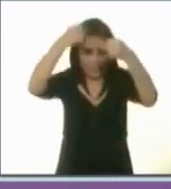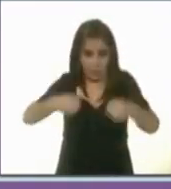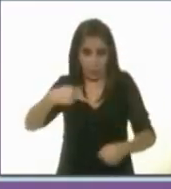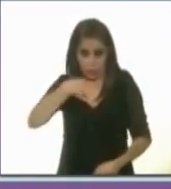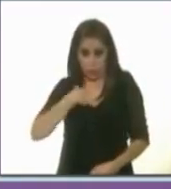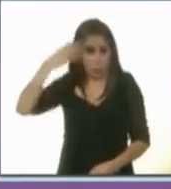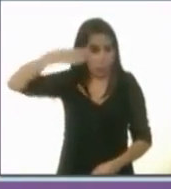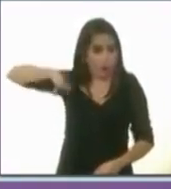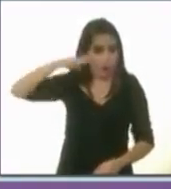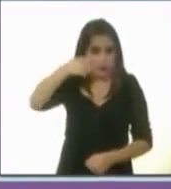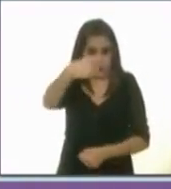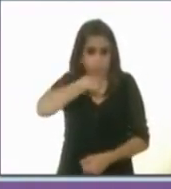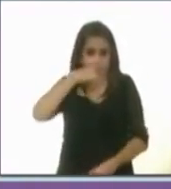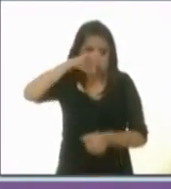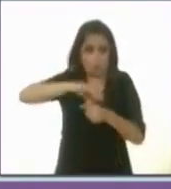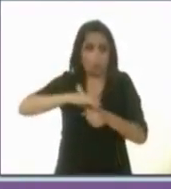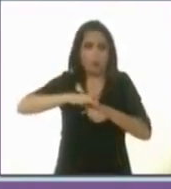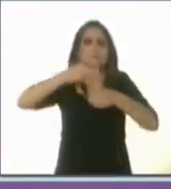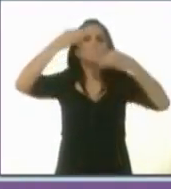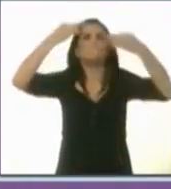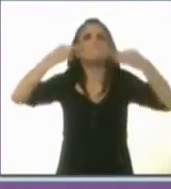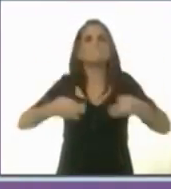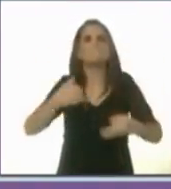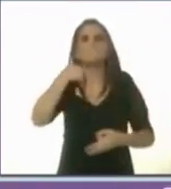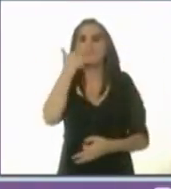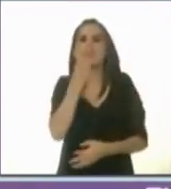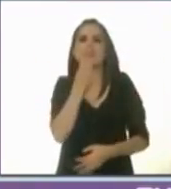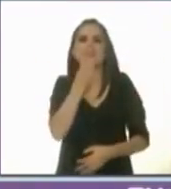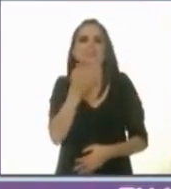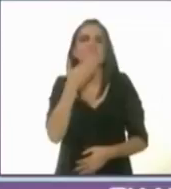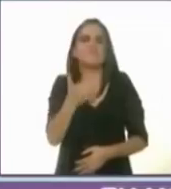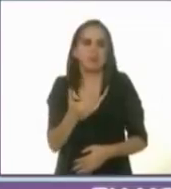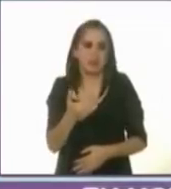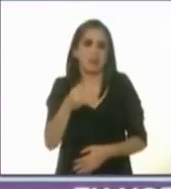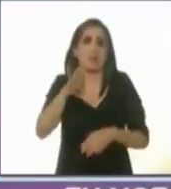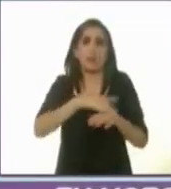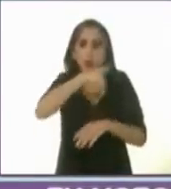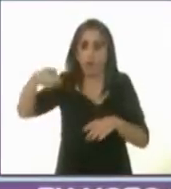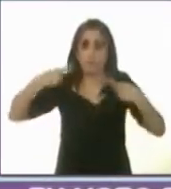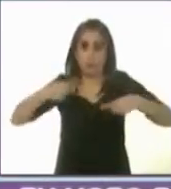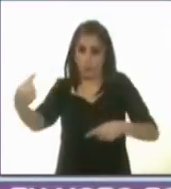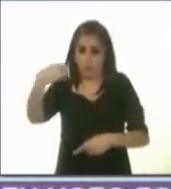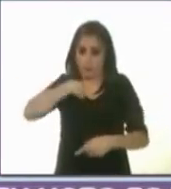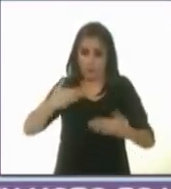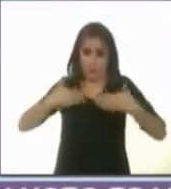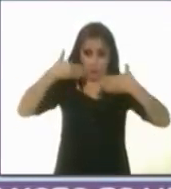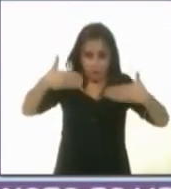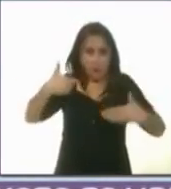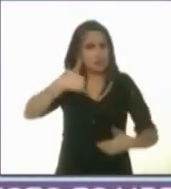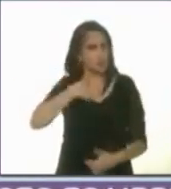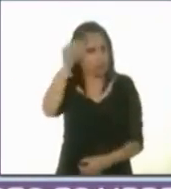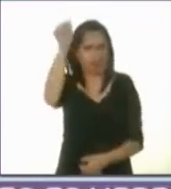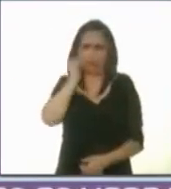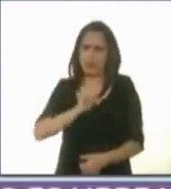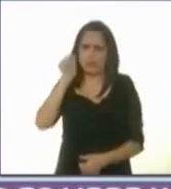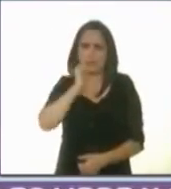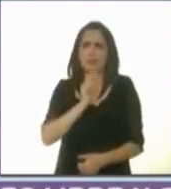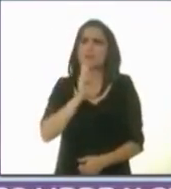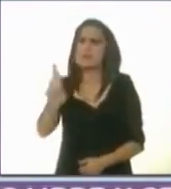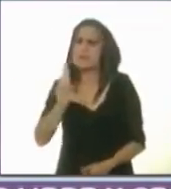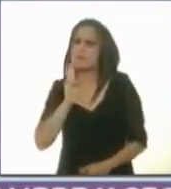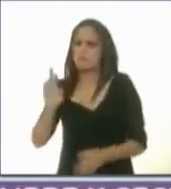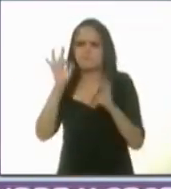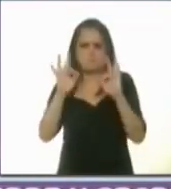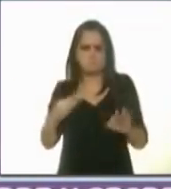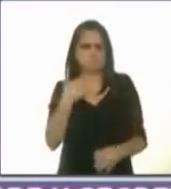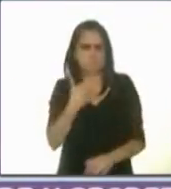barrales es votar por la eficiencia porque siempre que la gente me ha dado su confianza siempre le hemos dado buenos resultados